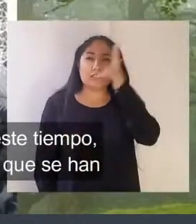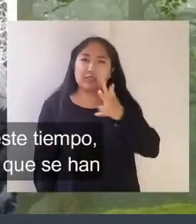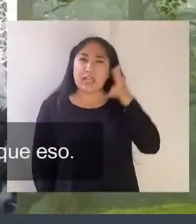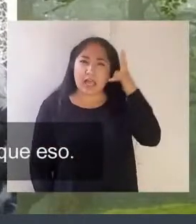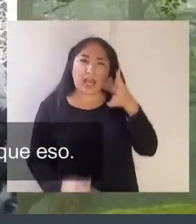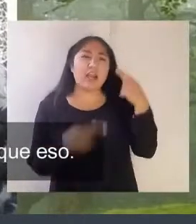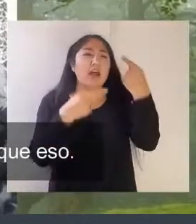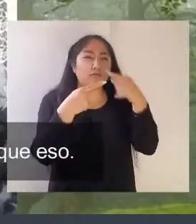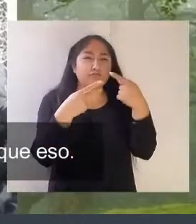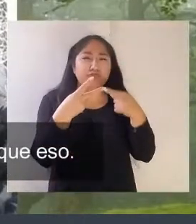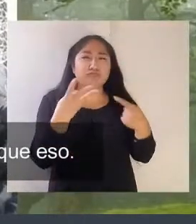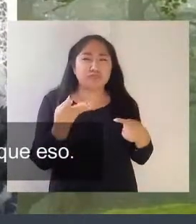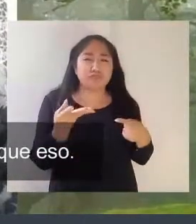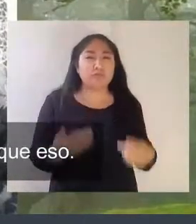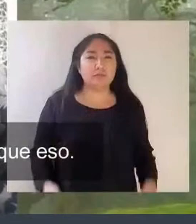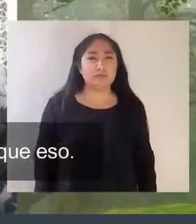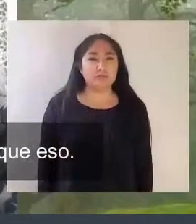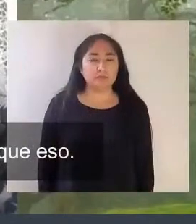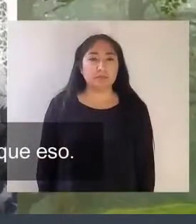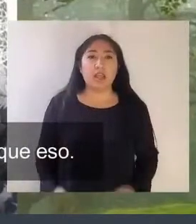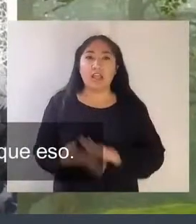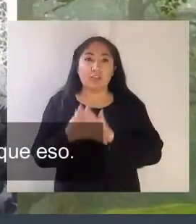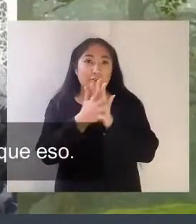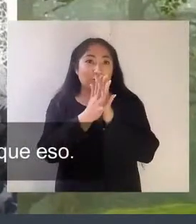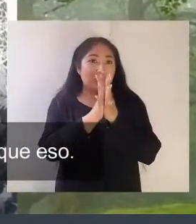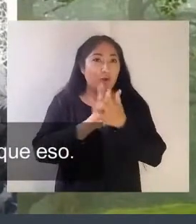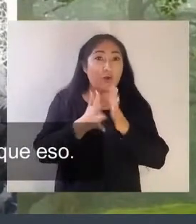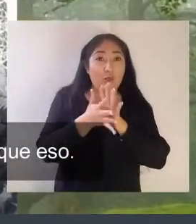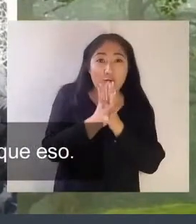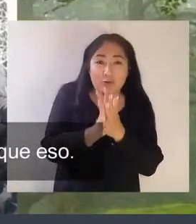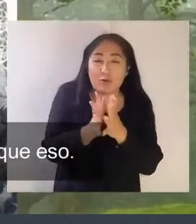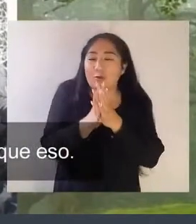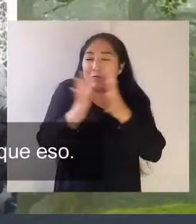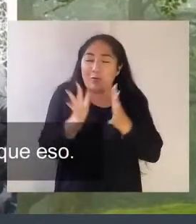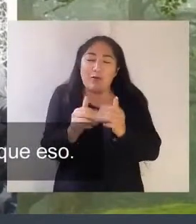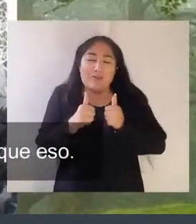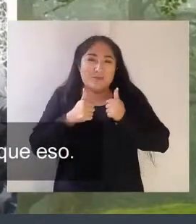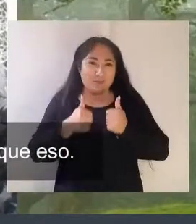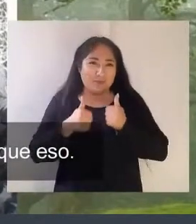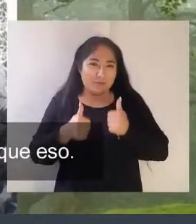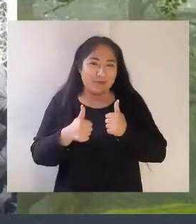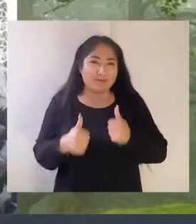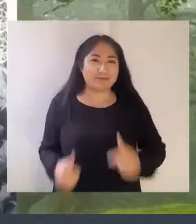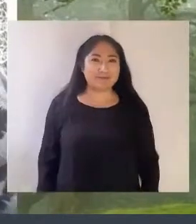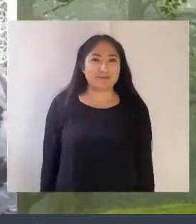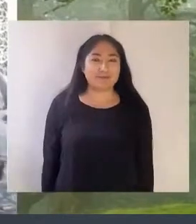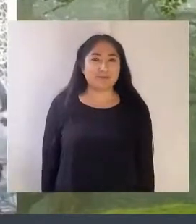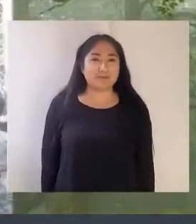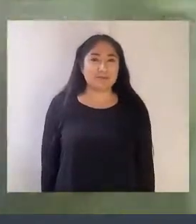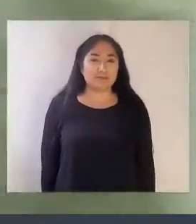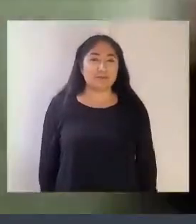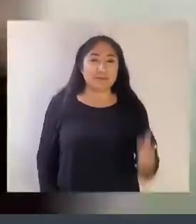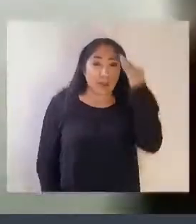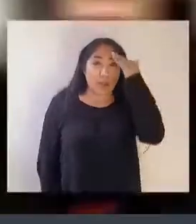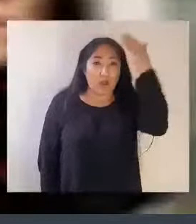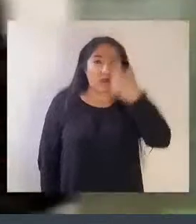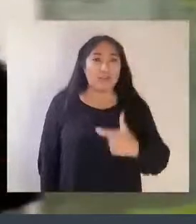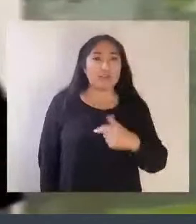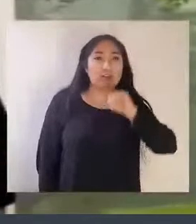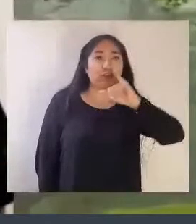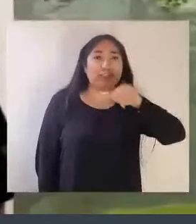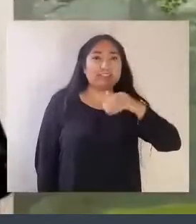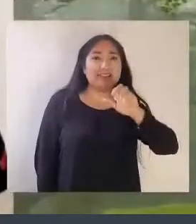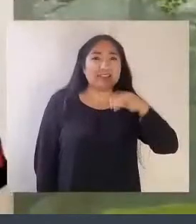charlas que se han hecho y todo ha sido muy muy muy muy ameno así que eso hola